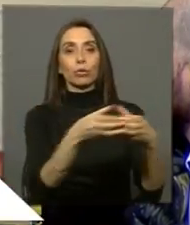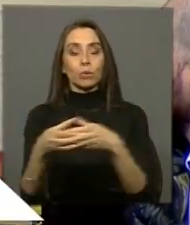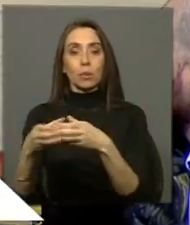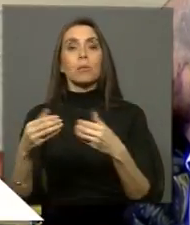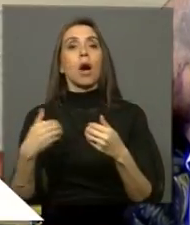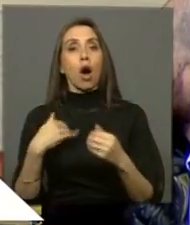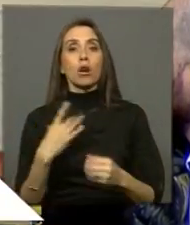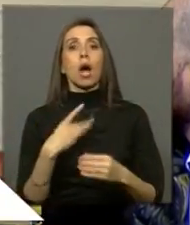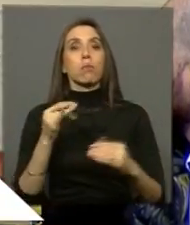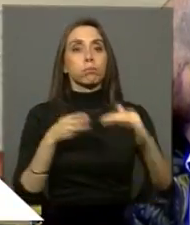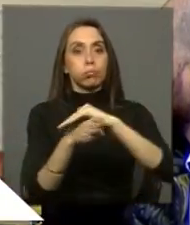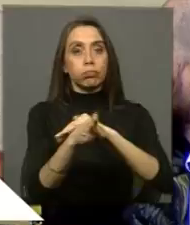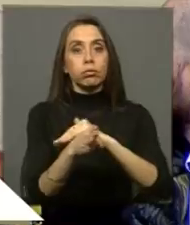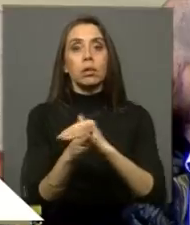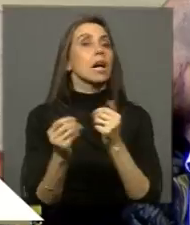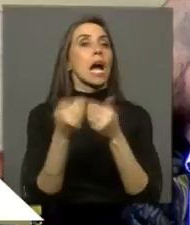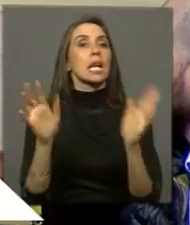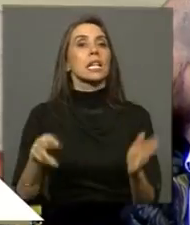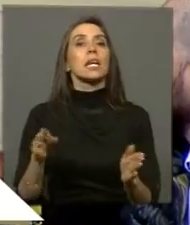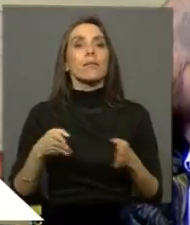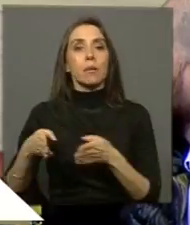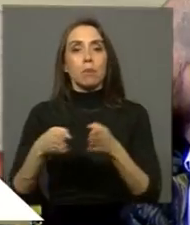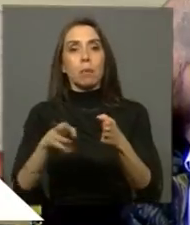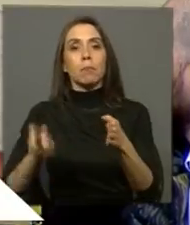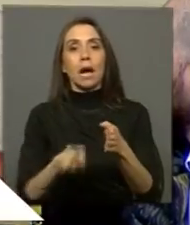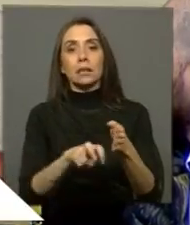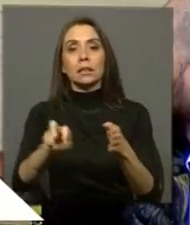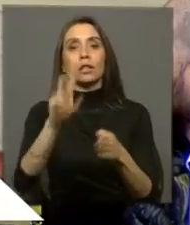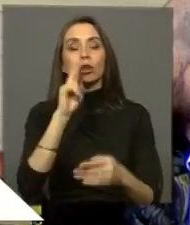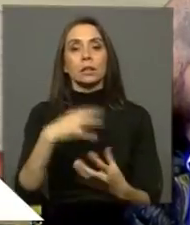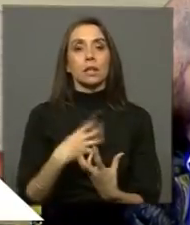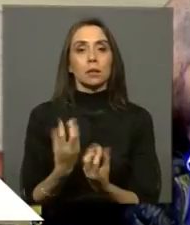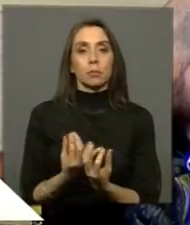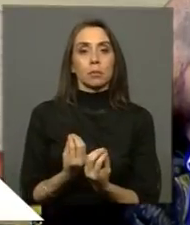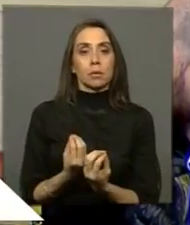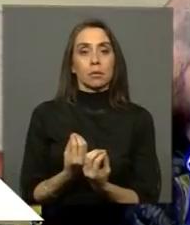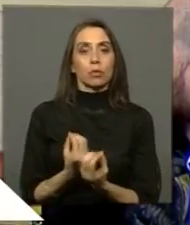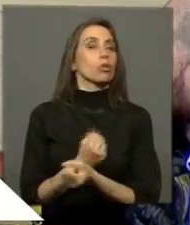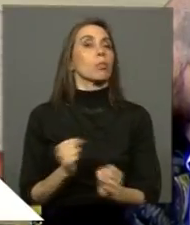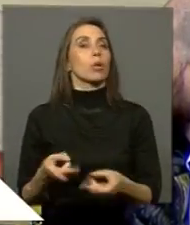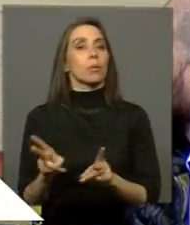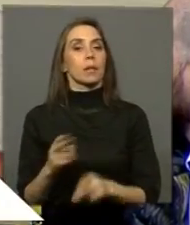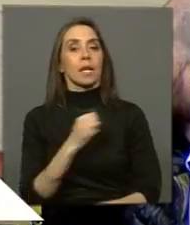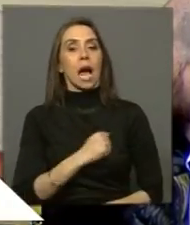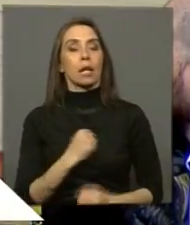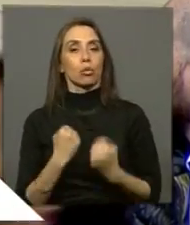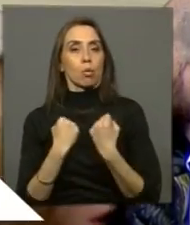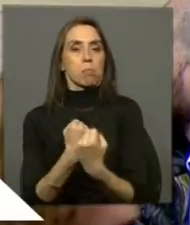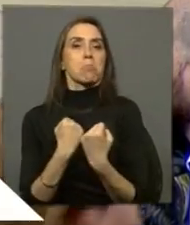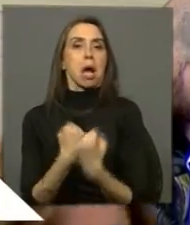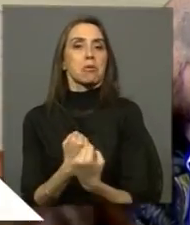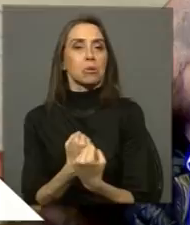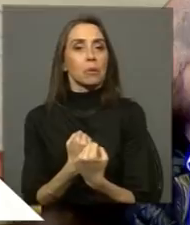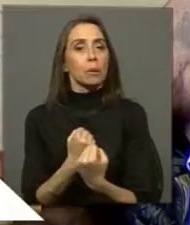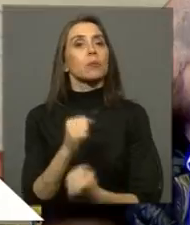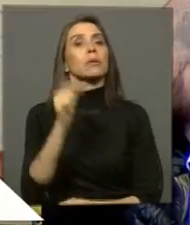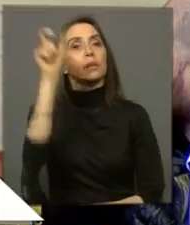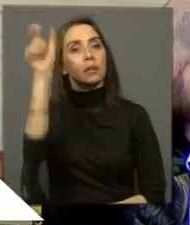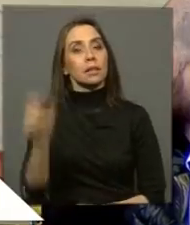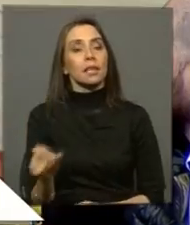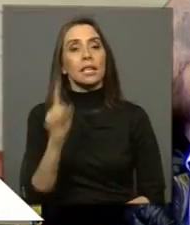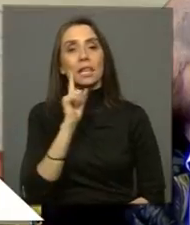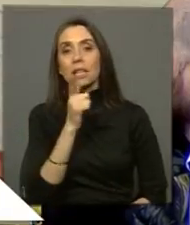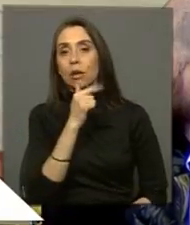libremente y sin amedrentamientos por los pasillos de este hemiciclo. Y no puedo permitir que actitudes matonescas de quienes además